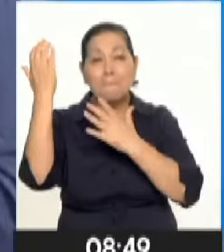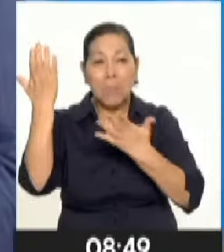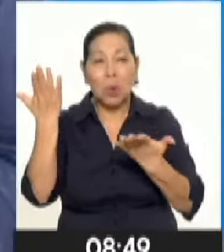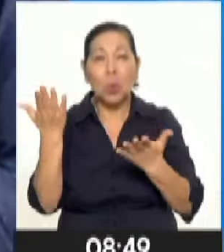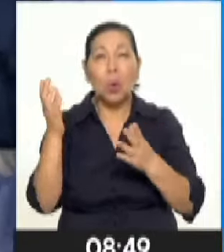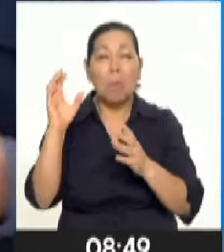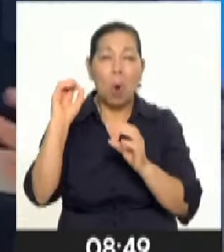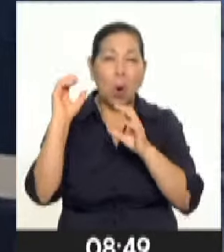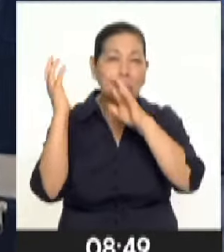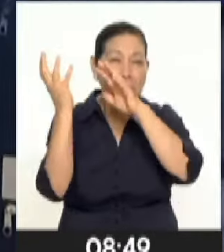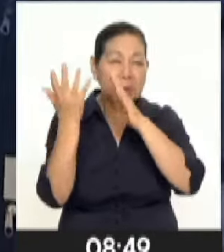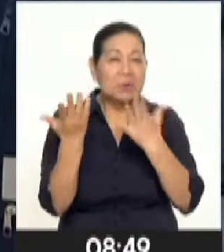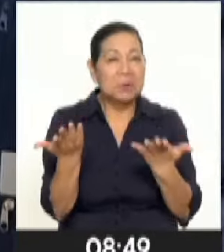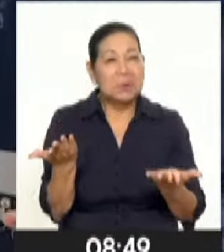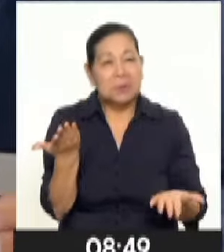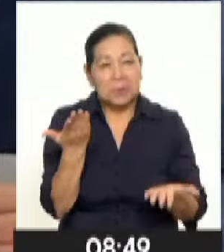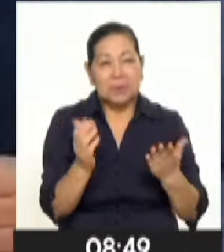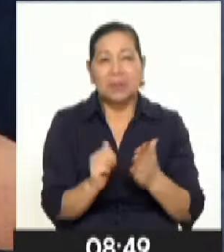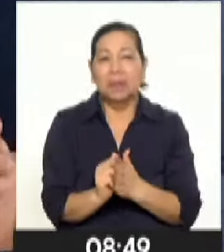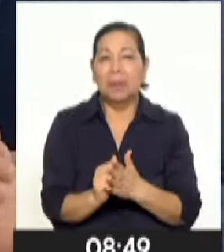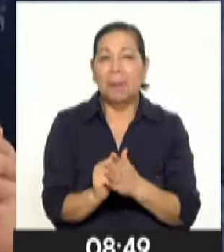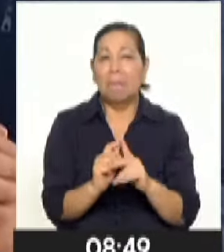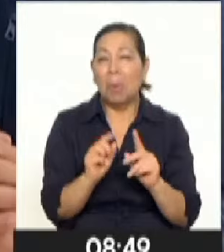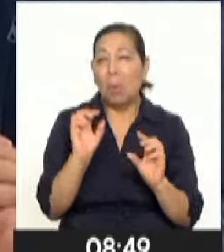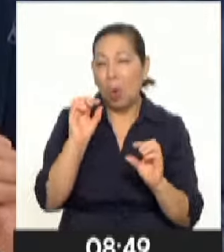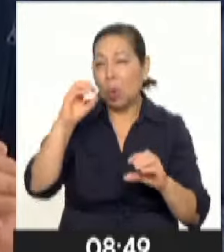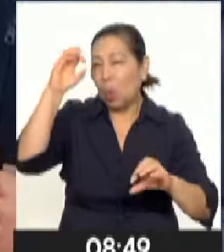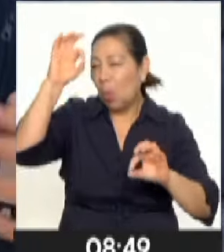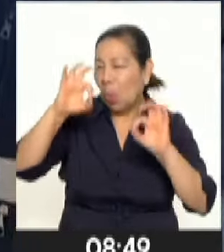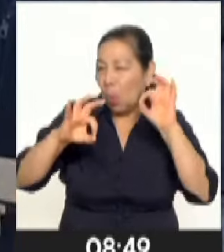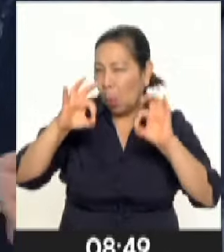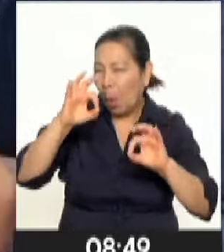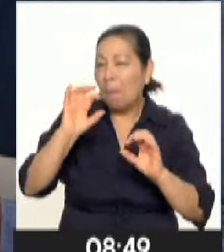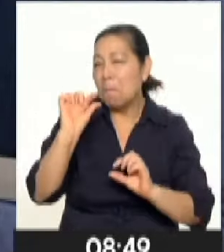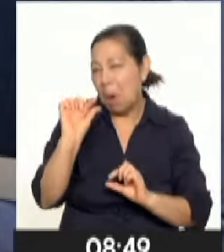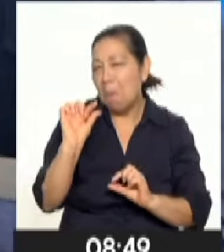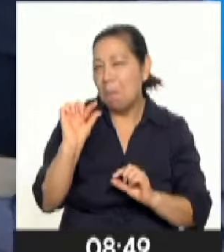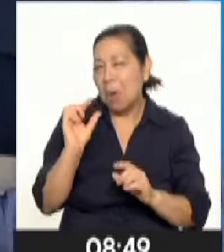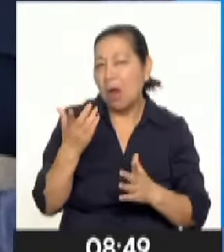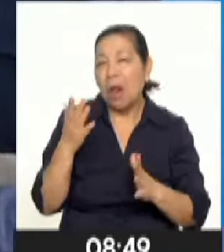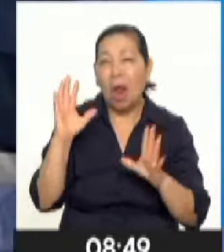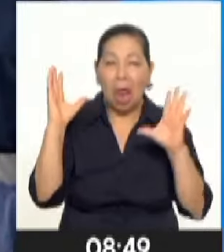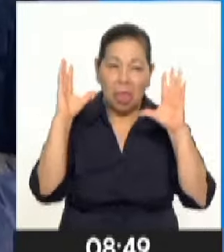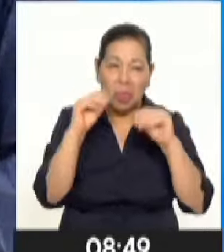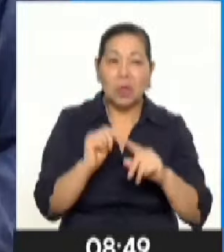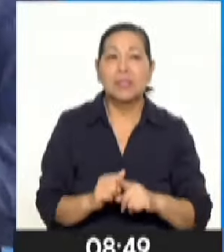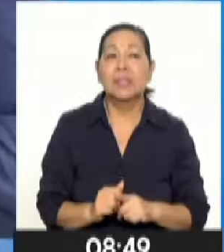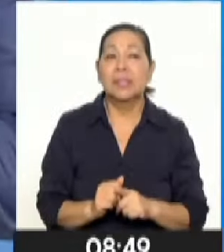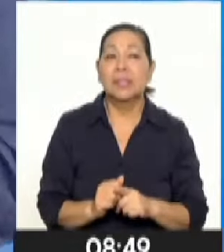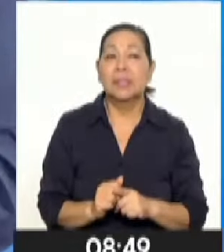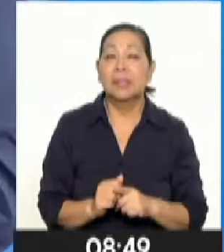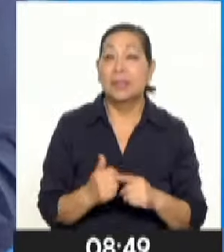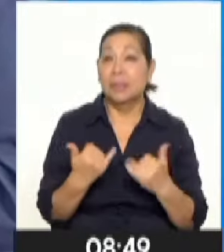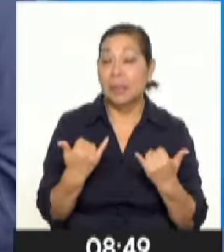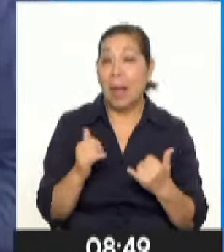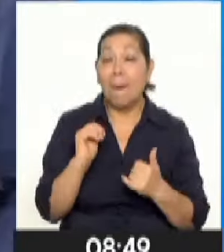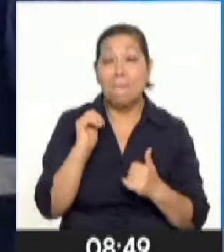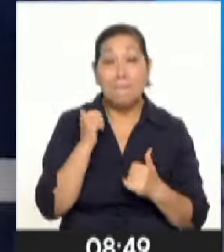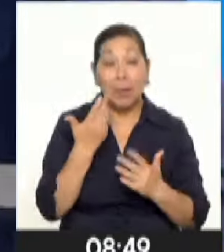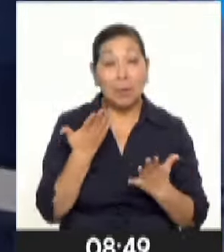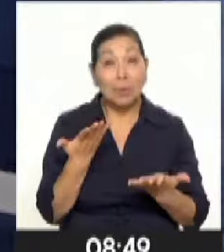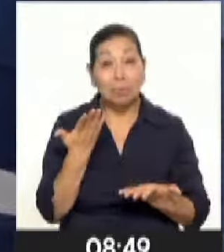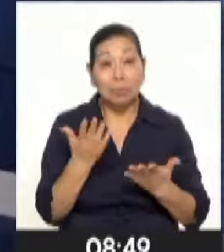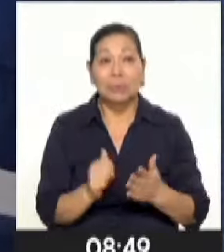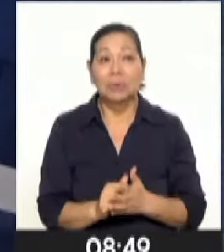hay cierta nubosidad, lo que podría facilitar la ocurrencia de lluvia ligera aislada, principalmente a horas de la noche. Ahora, a partir del día de mañana